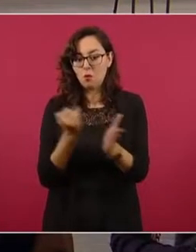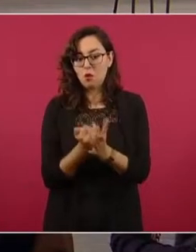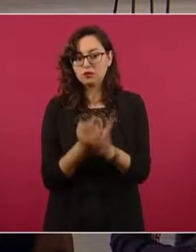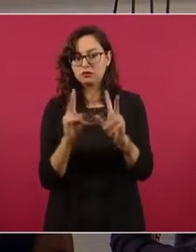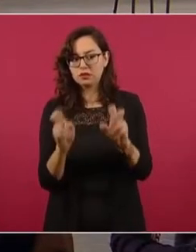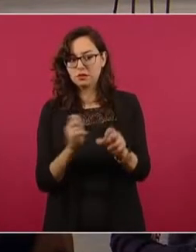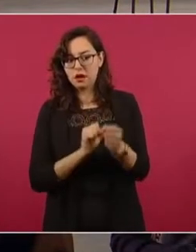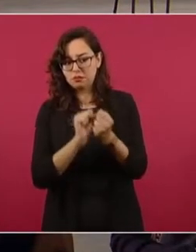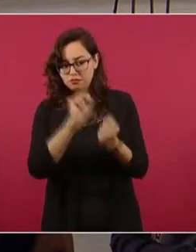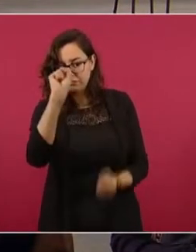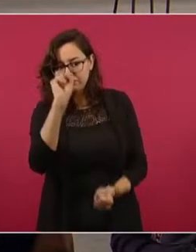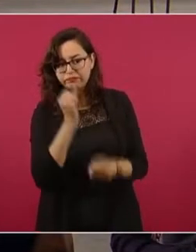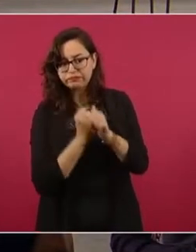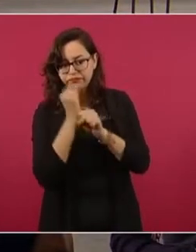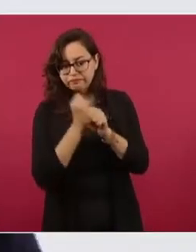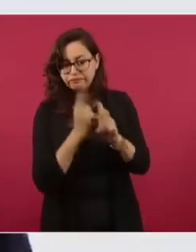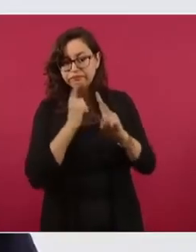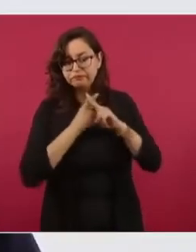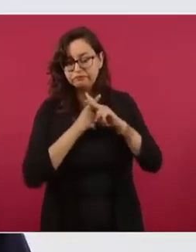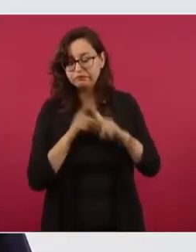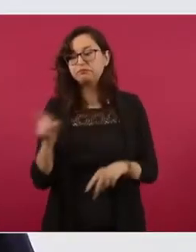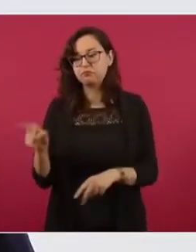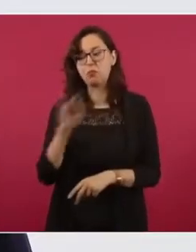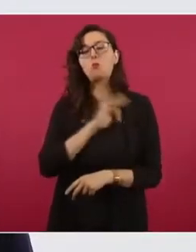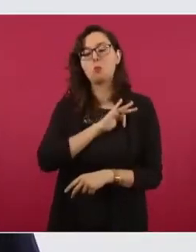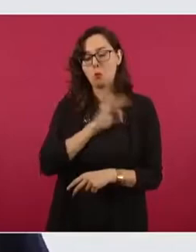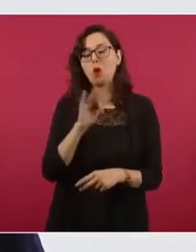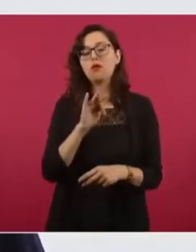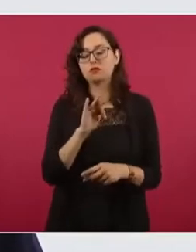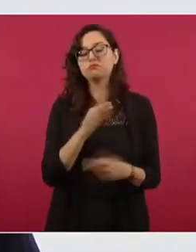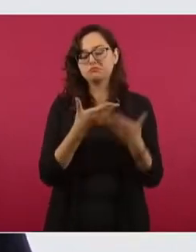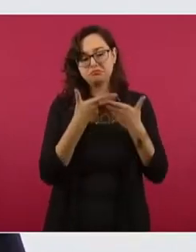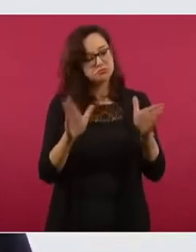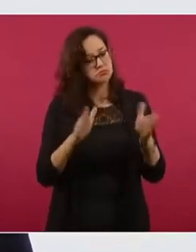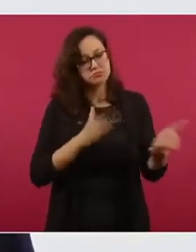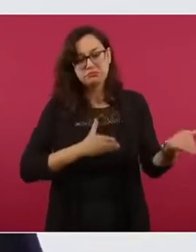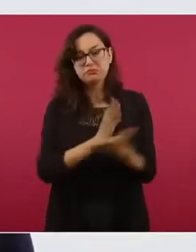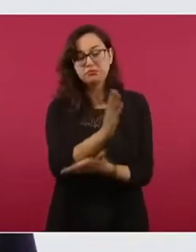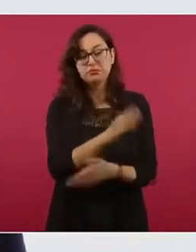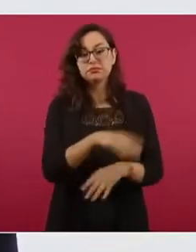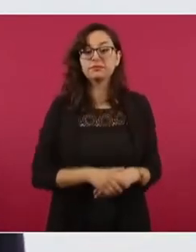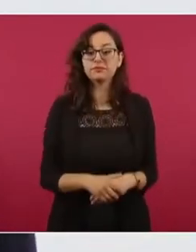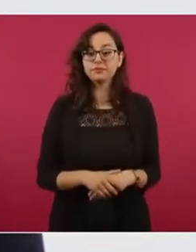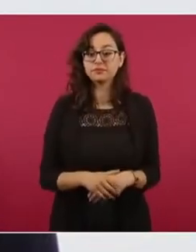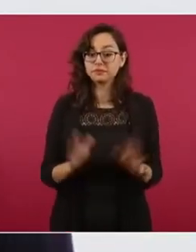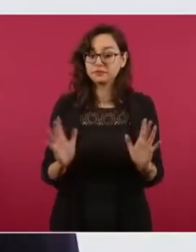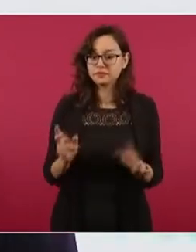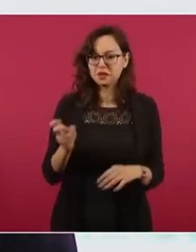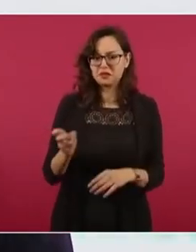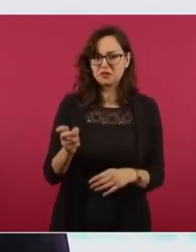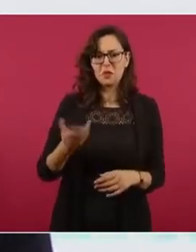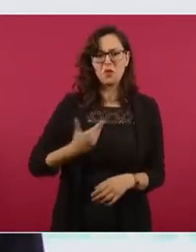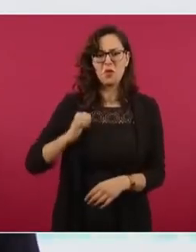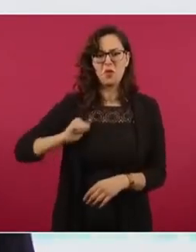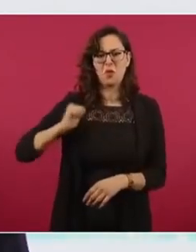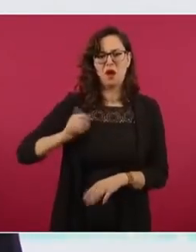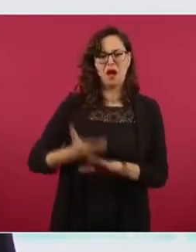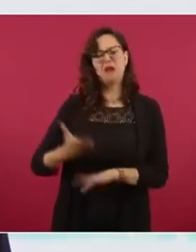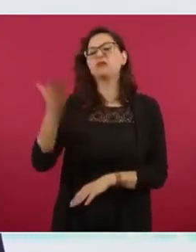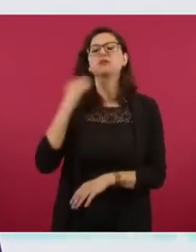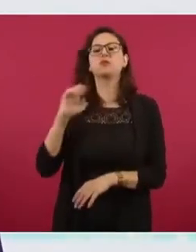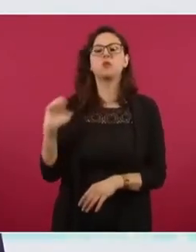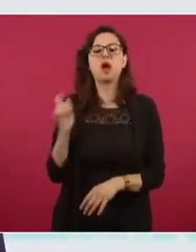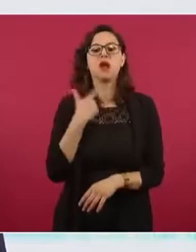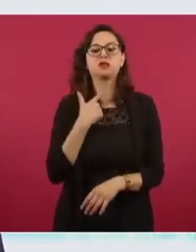su fiscalización. Acto seguido, el 10 de mayo, se emprendió una campaña de desinformación acusando